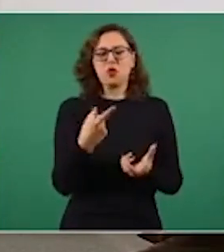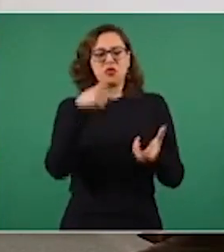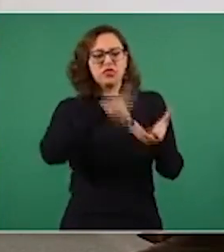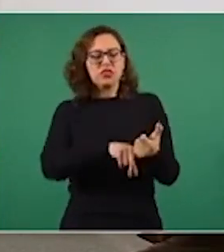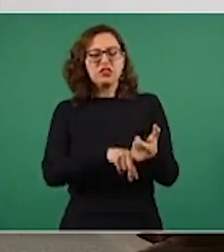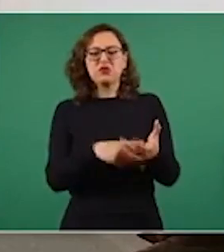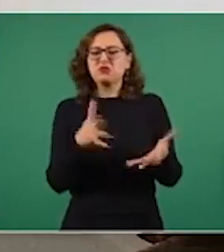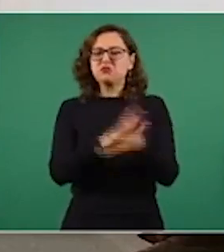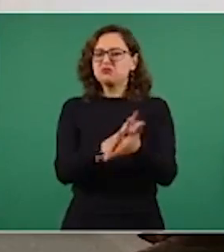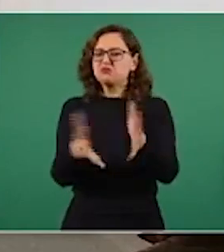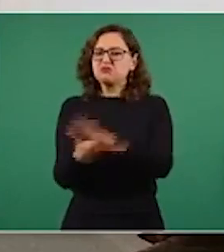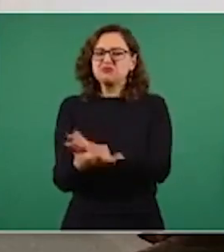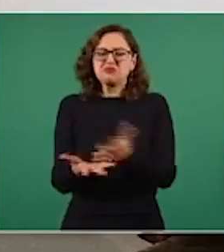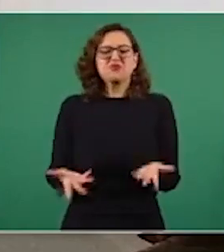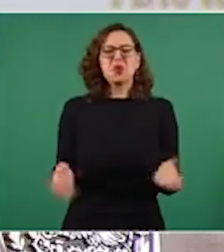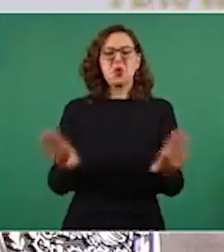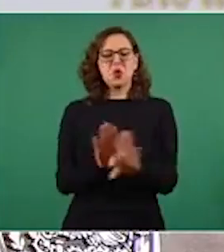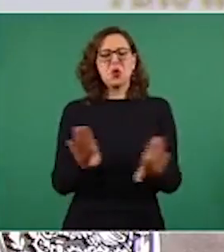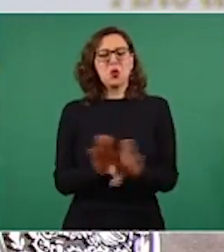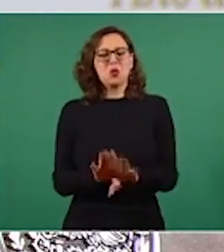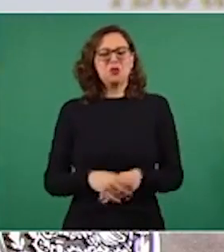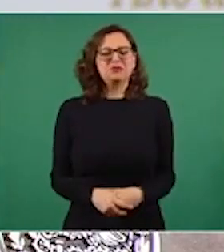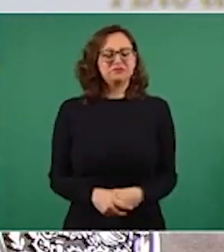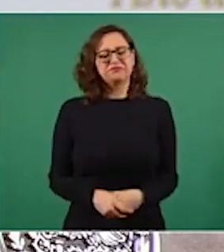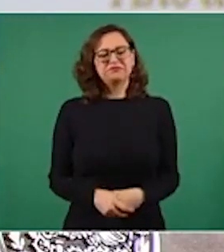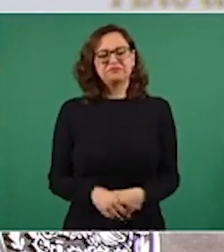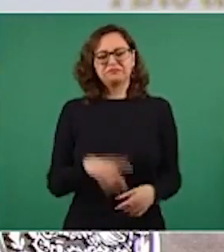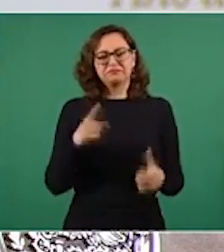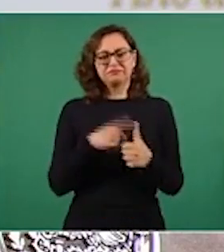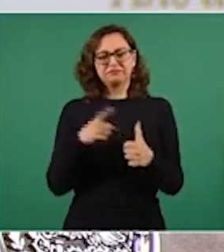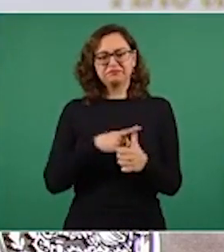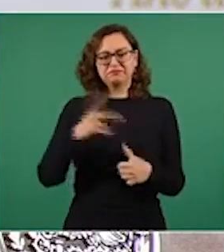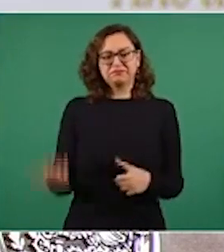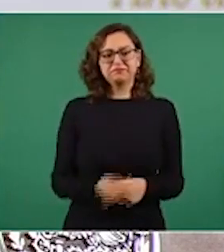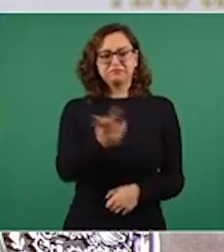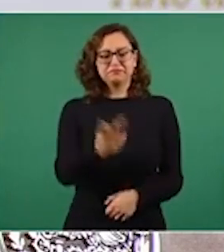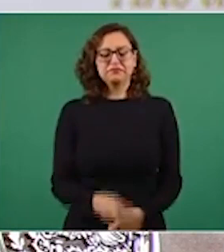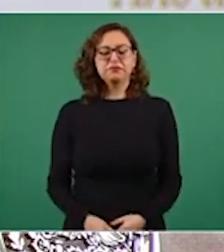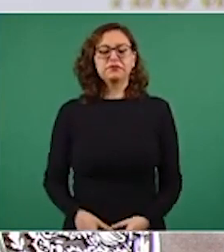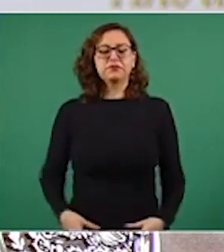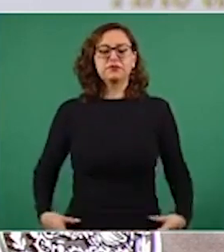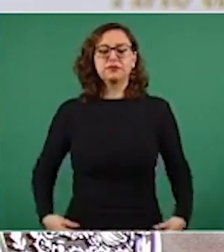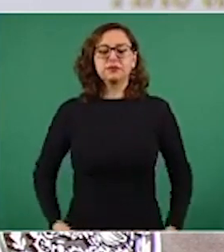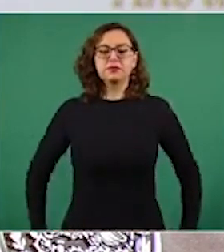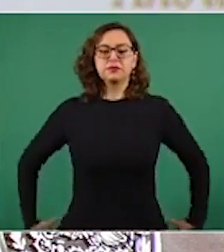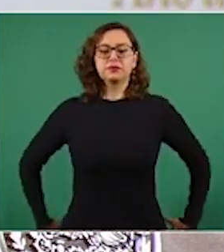regímenes más nefastos de este país? Esa sería la pregunta, primera, presidente. Bueno,